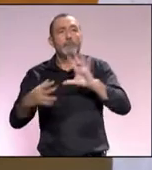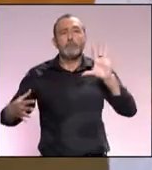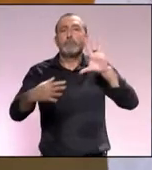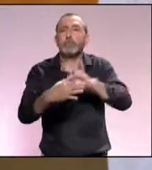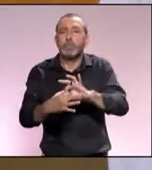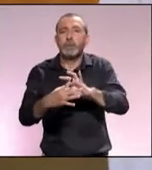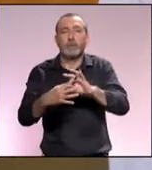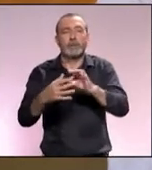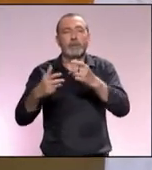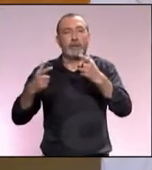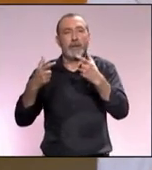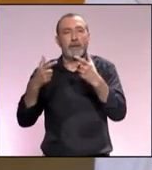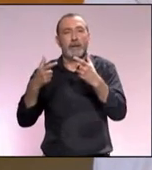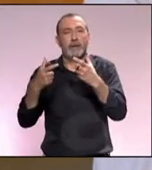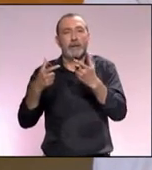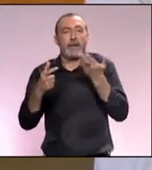mucho el factor